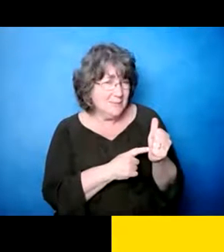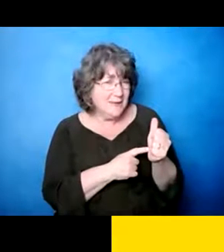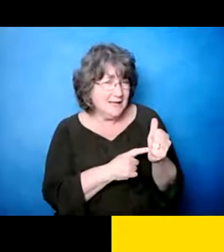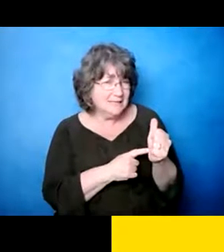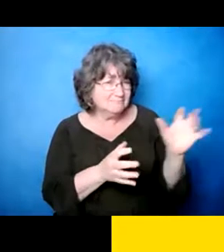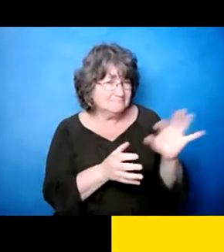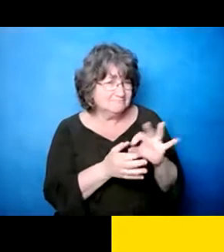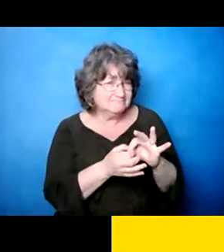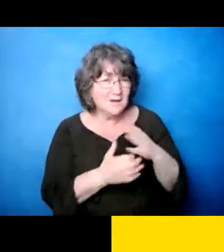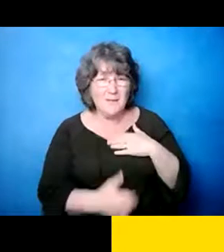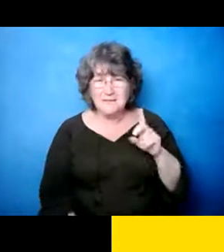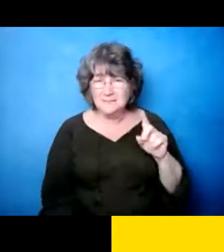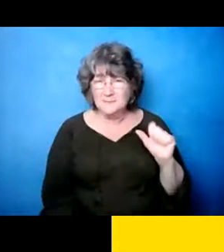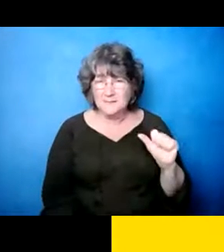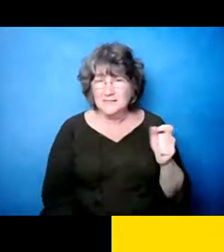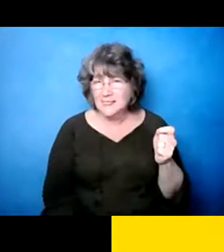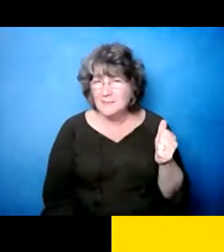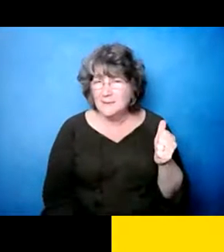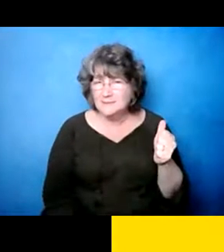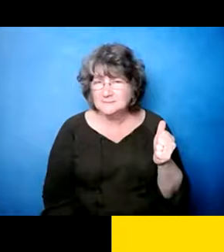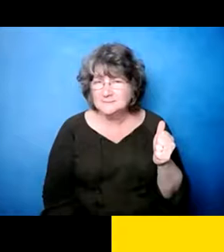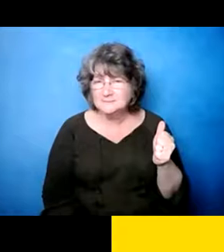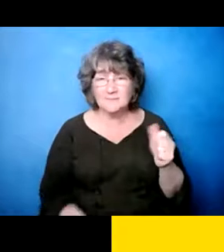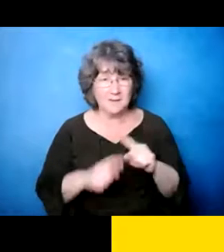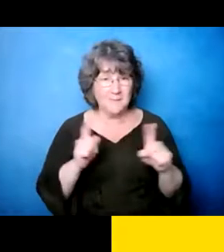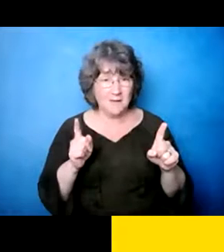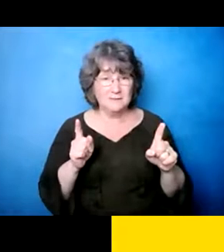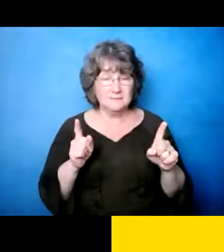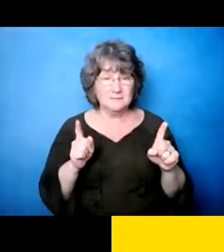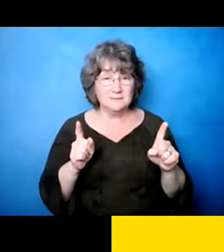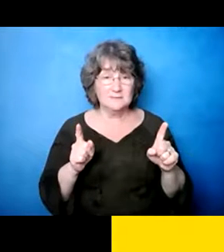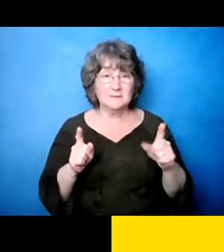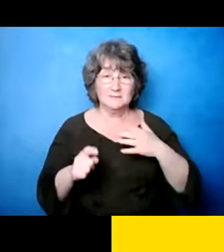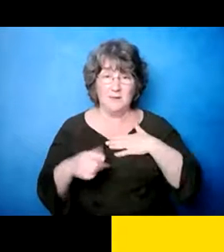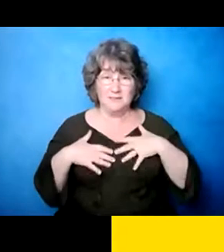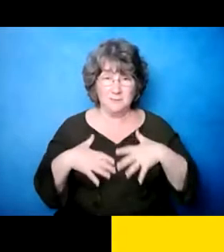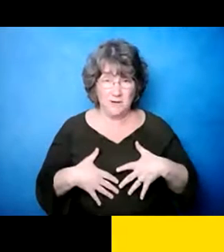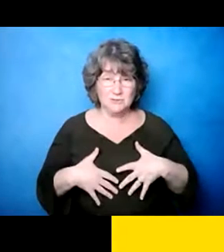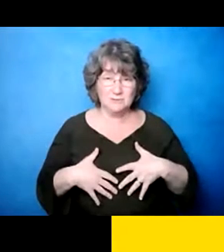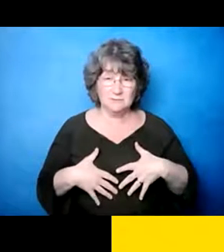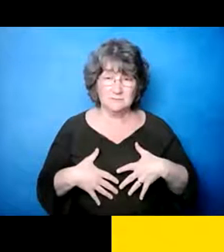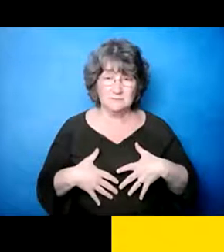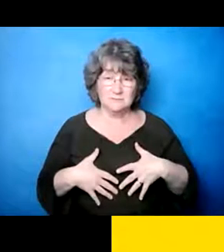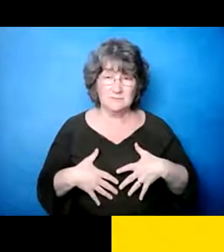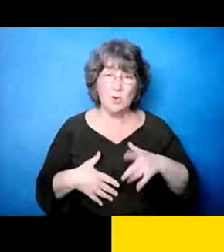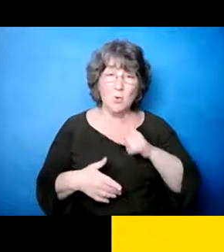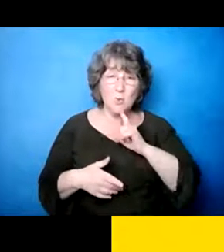sí, tiene un poquito que tiene que ver un poco con mi incapacidad, pero mi depresión,